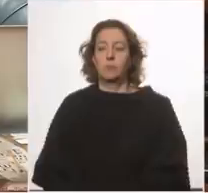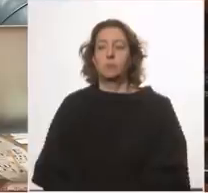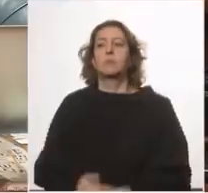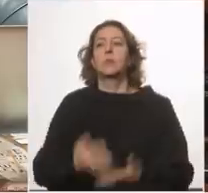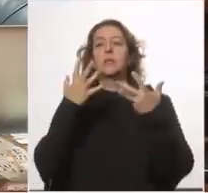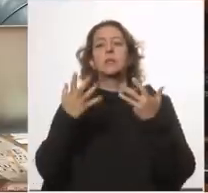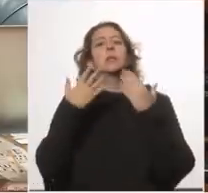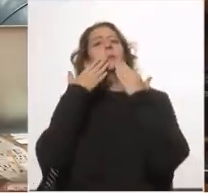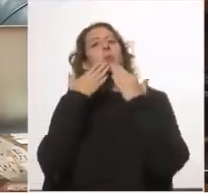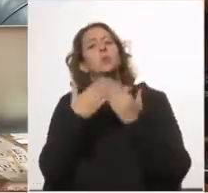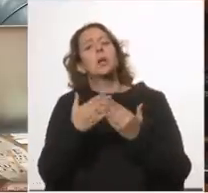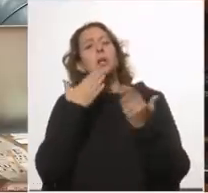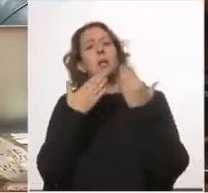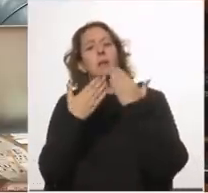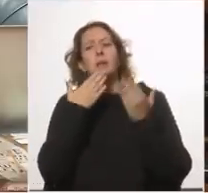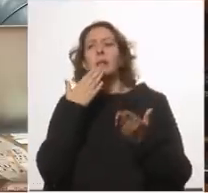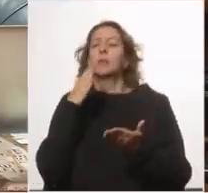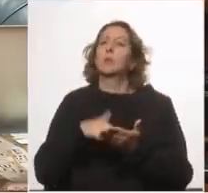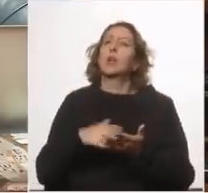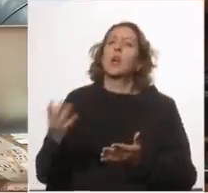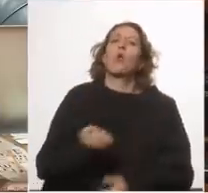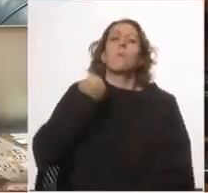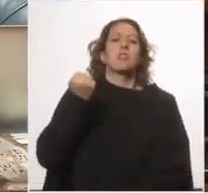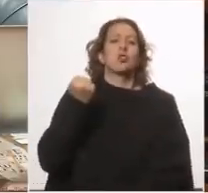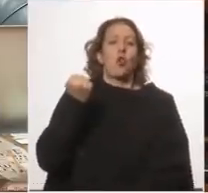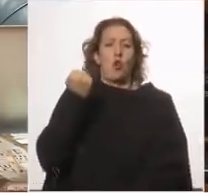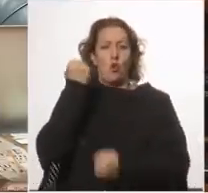quisiera preguntar quisiera hablar sobre la recuperación económica